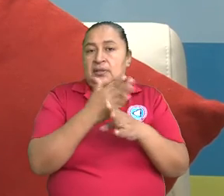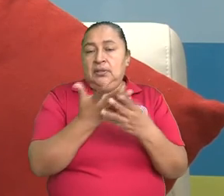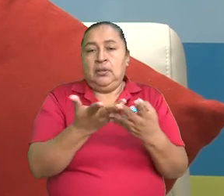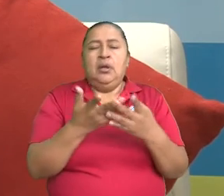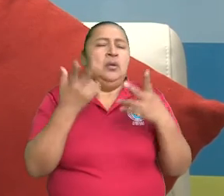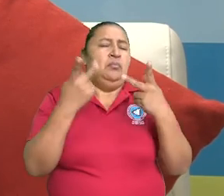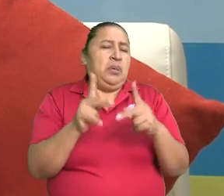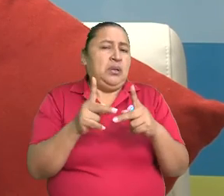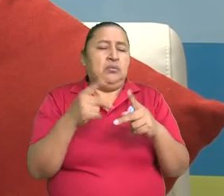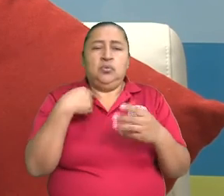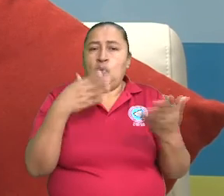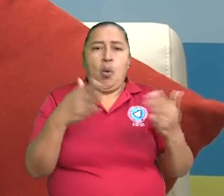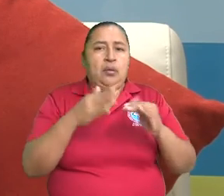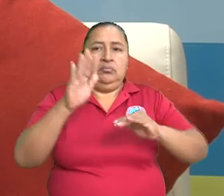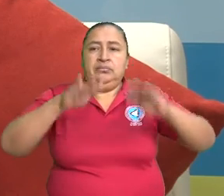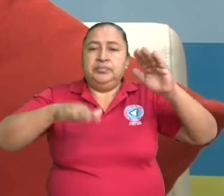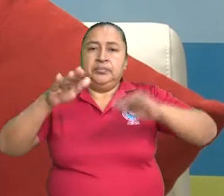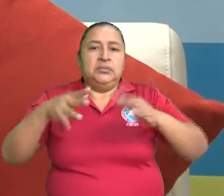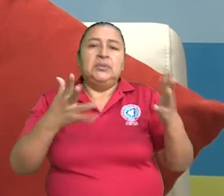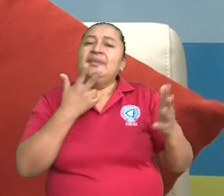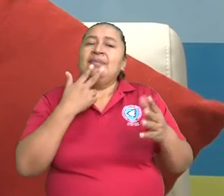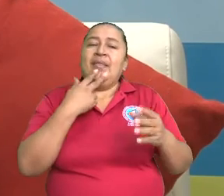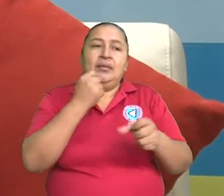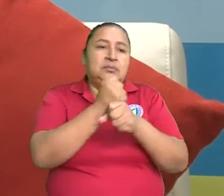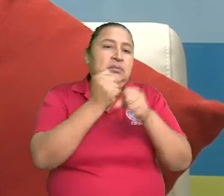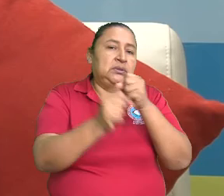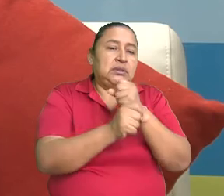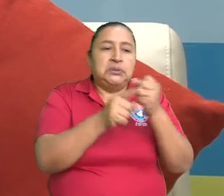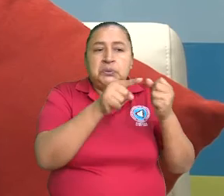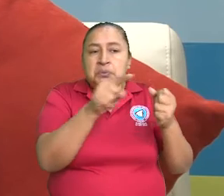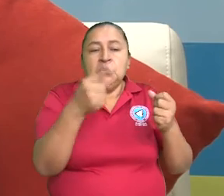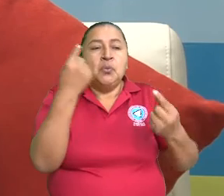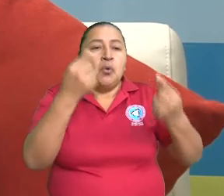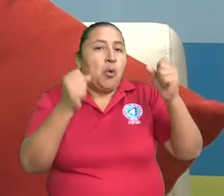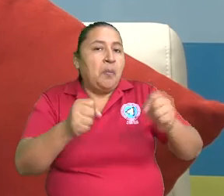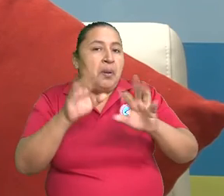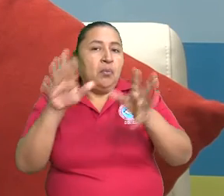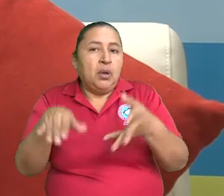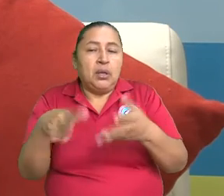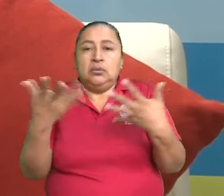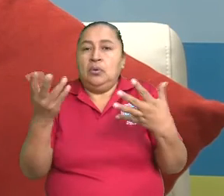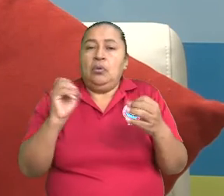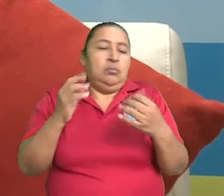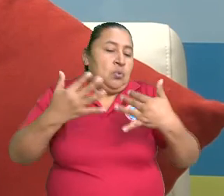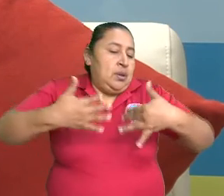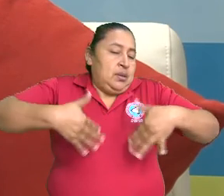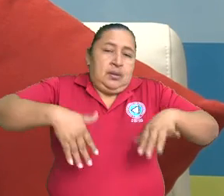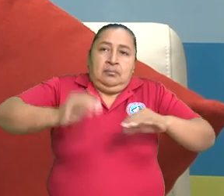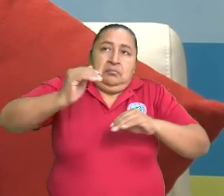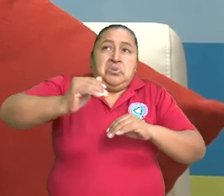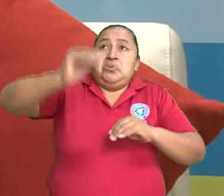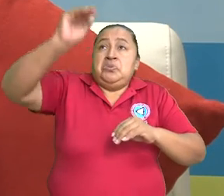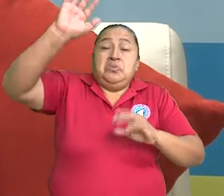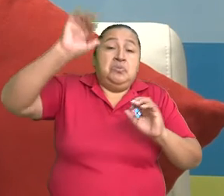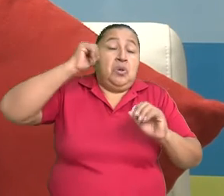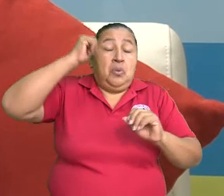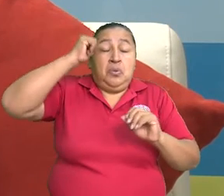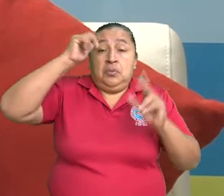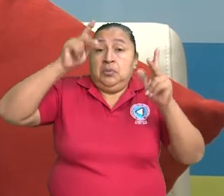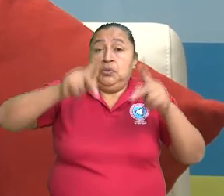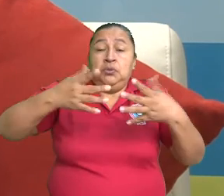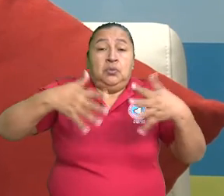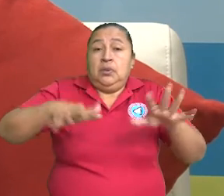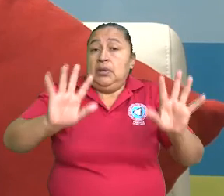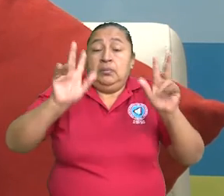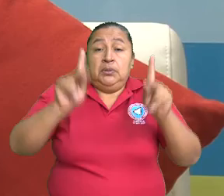no hay una preelección etaria ni de sexo. Se puede presentar, pues, en cualquier momento de la vida y en cualquier persona, de